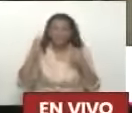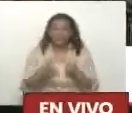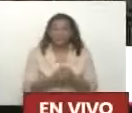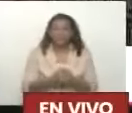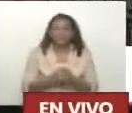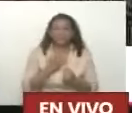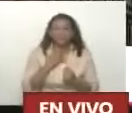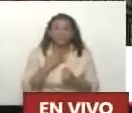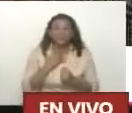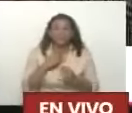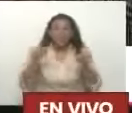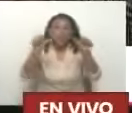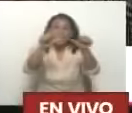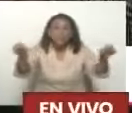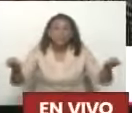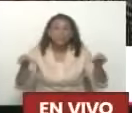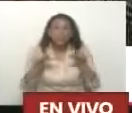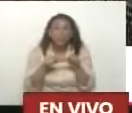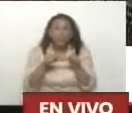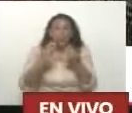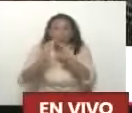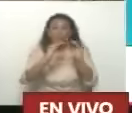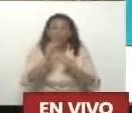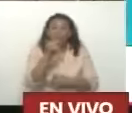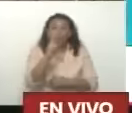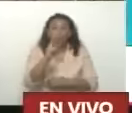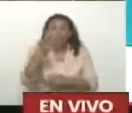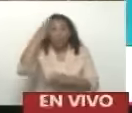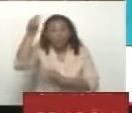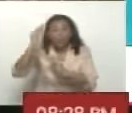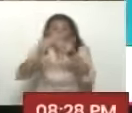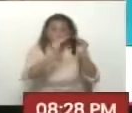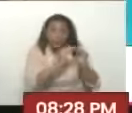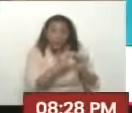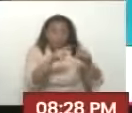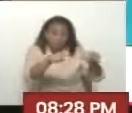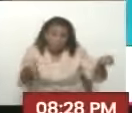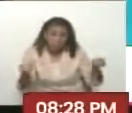Un circuito comunal De 12 consejos comunales